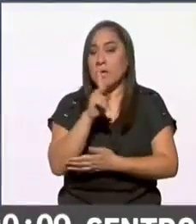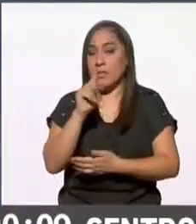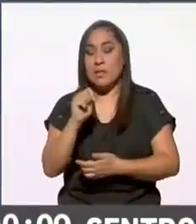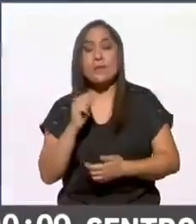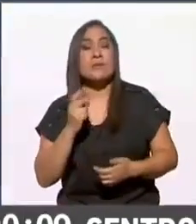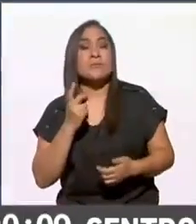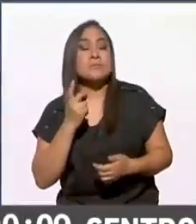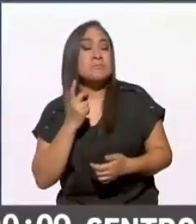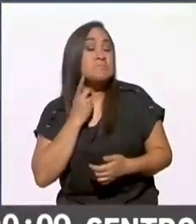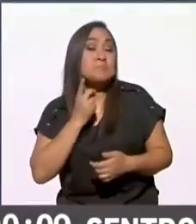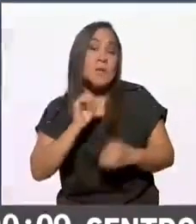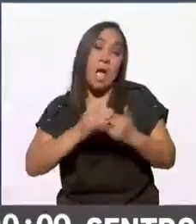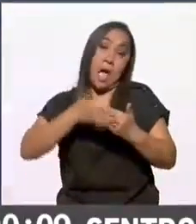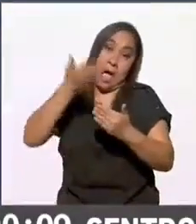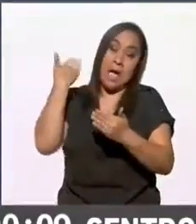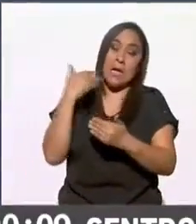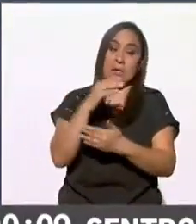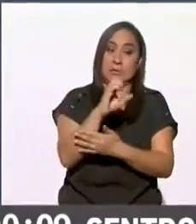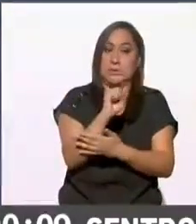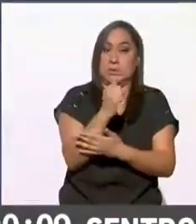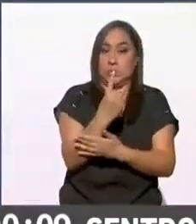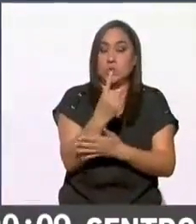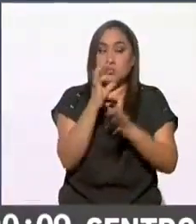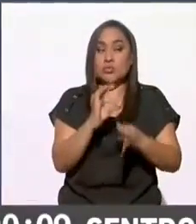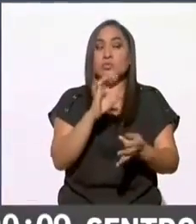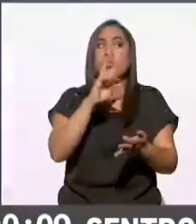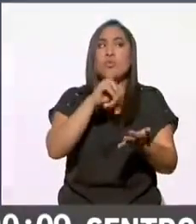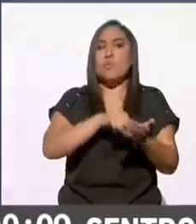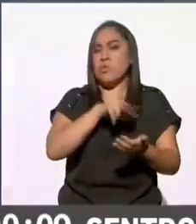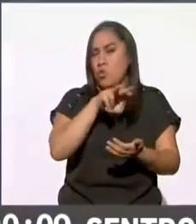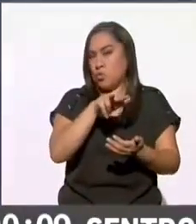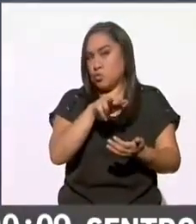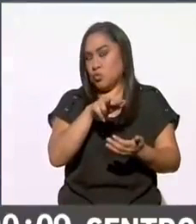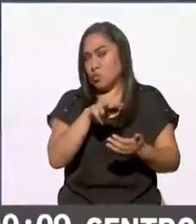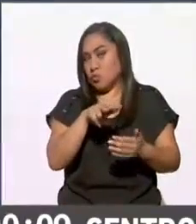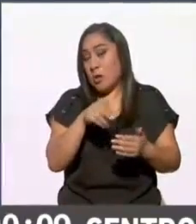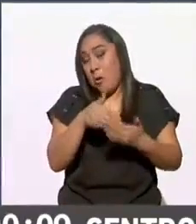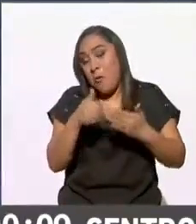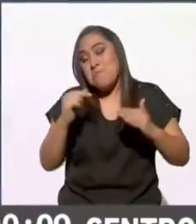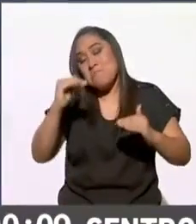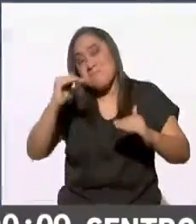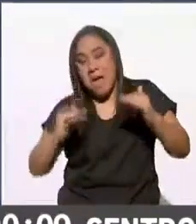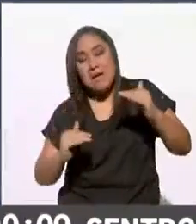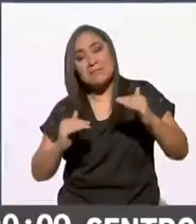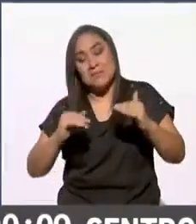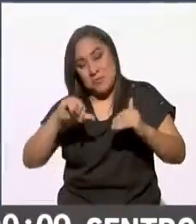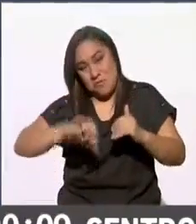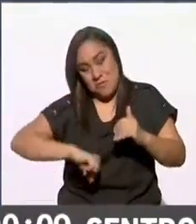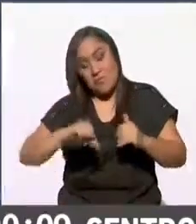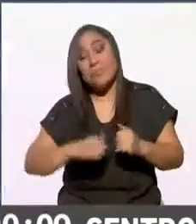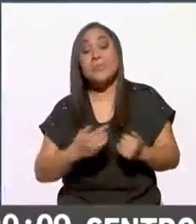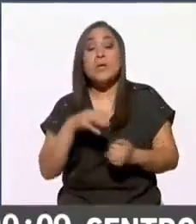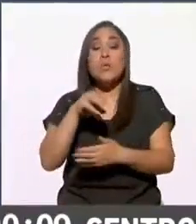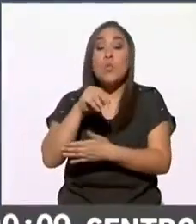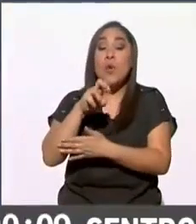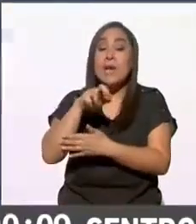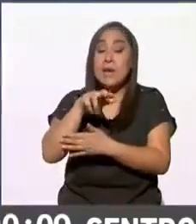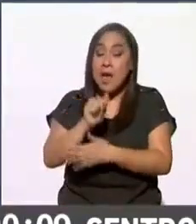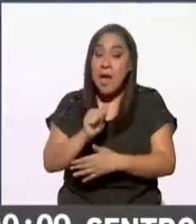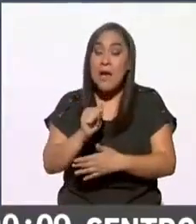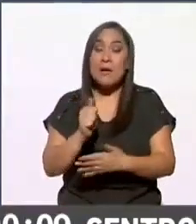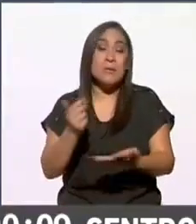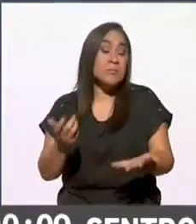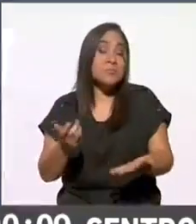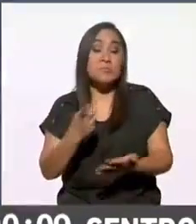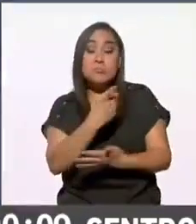cuando tuvo 61 en el 2018 quiere decir que tuvo ahí un descenso y Morena pues tiene